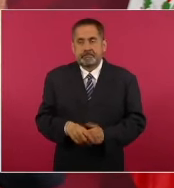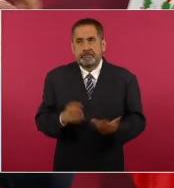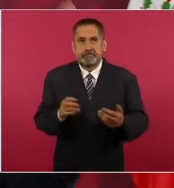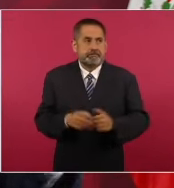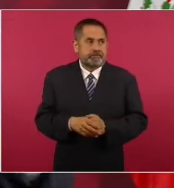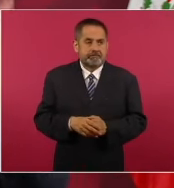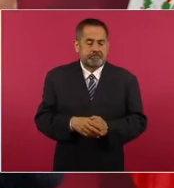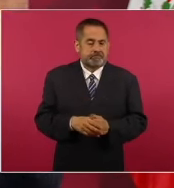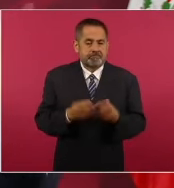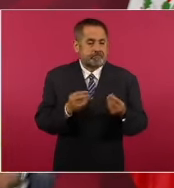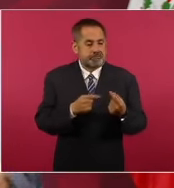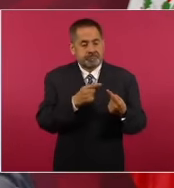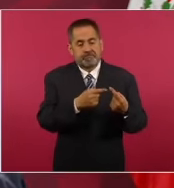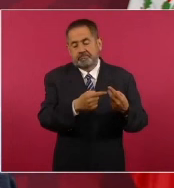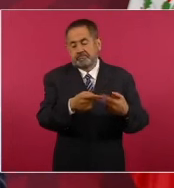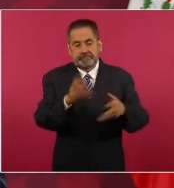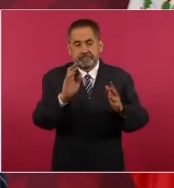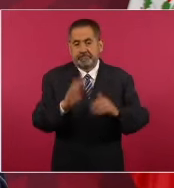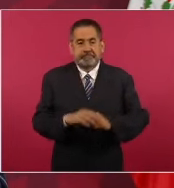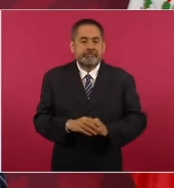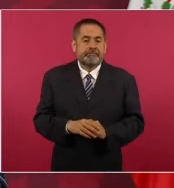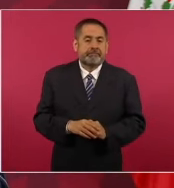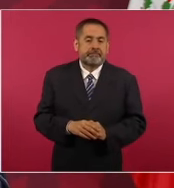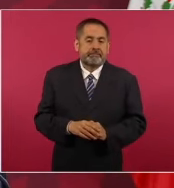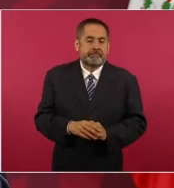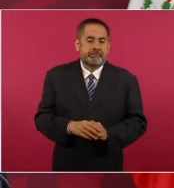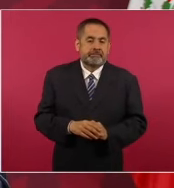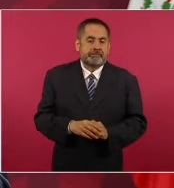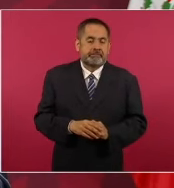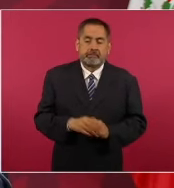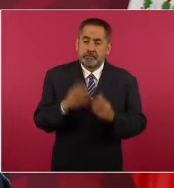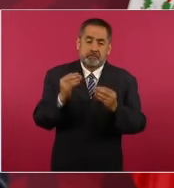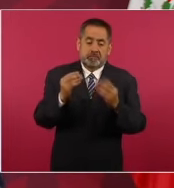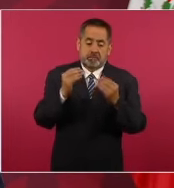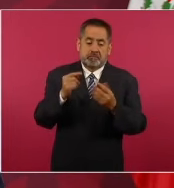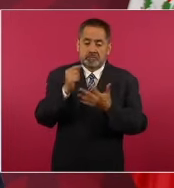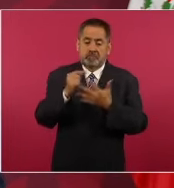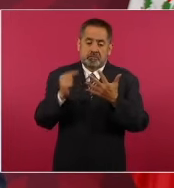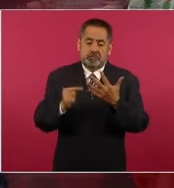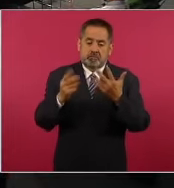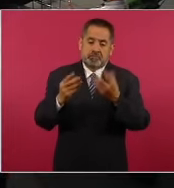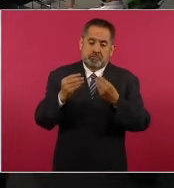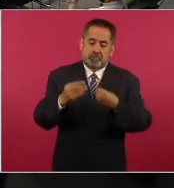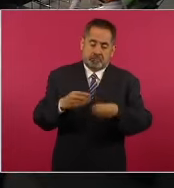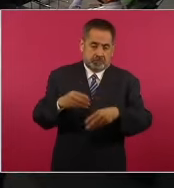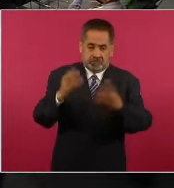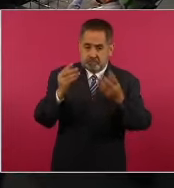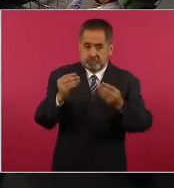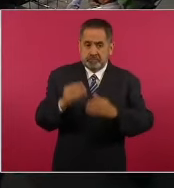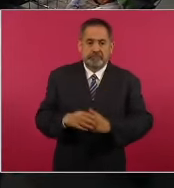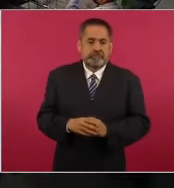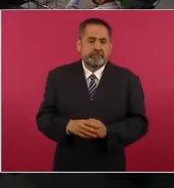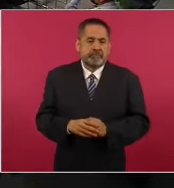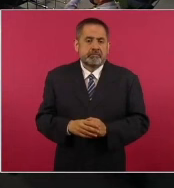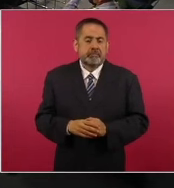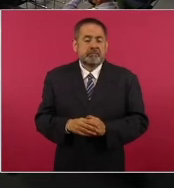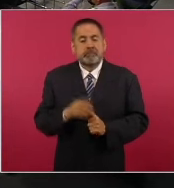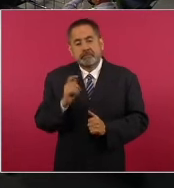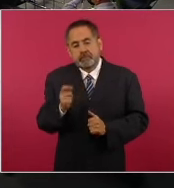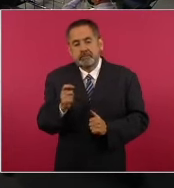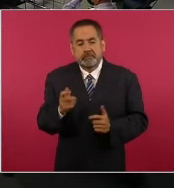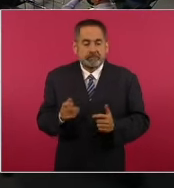muchos que antes